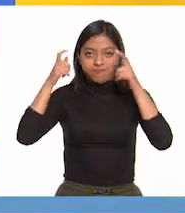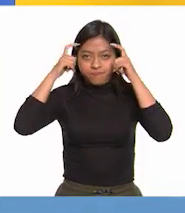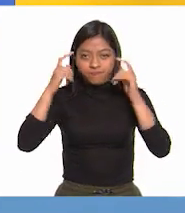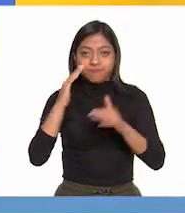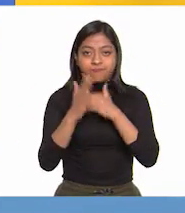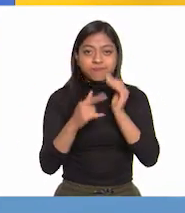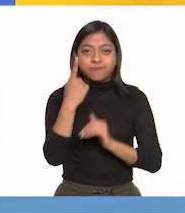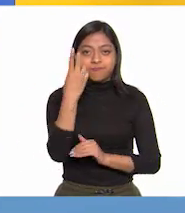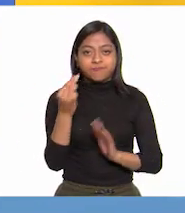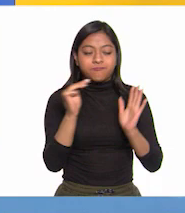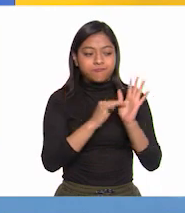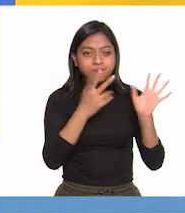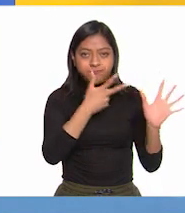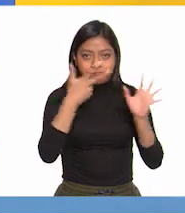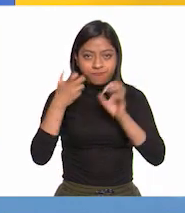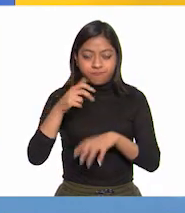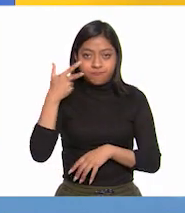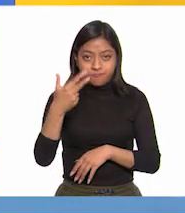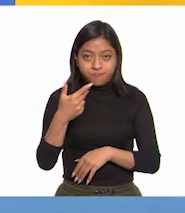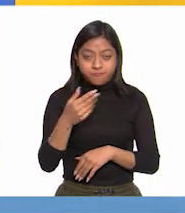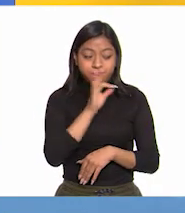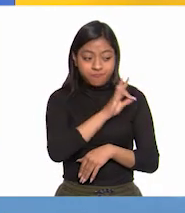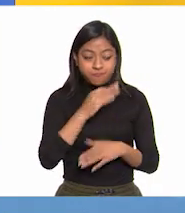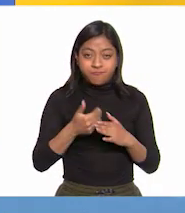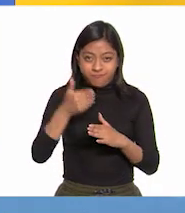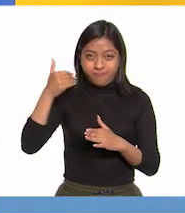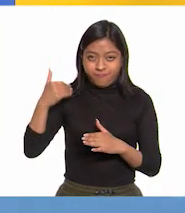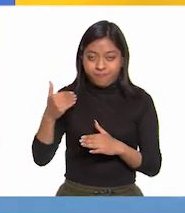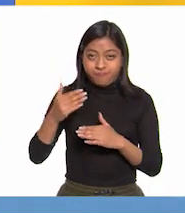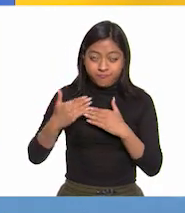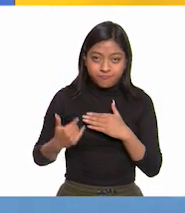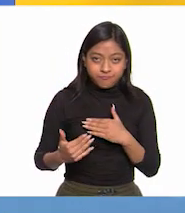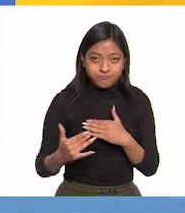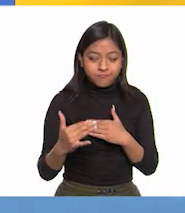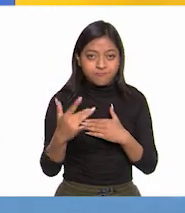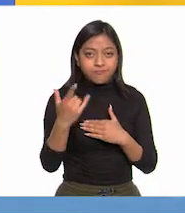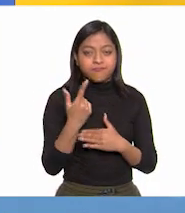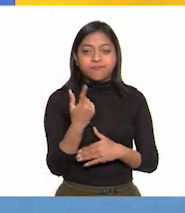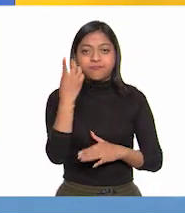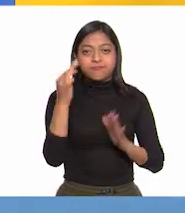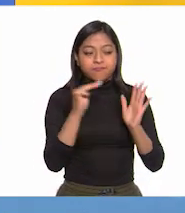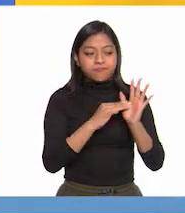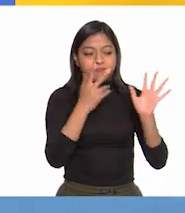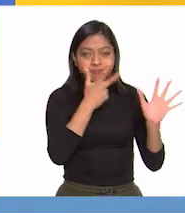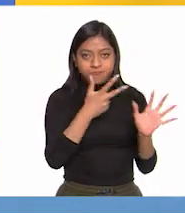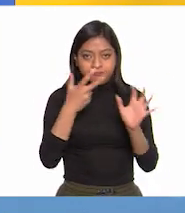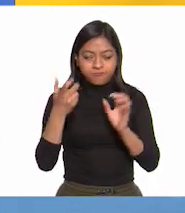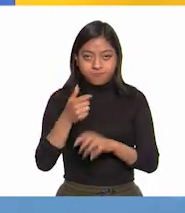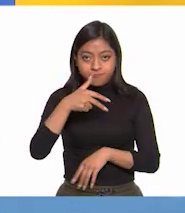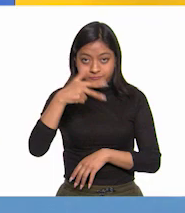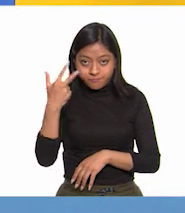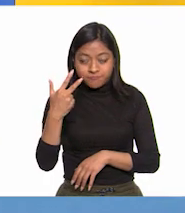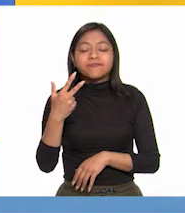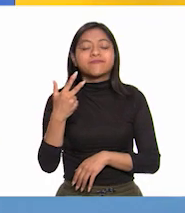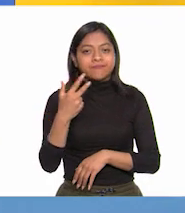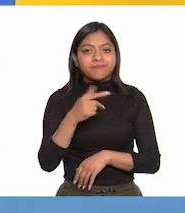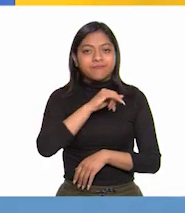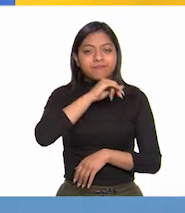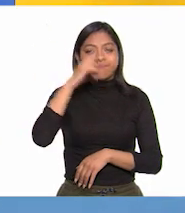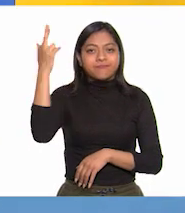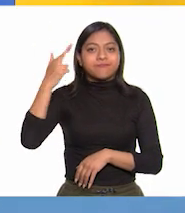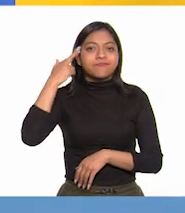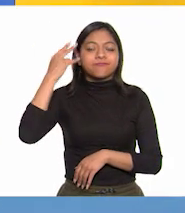1808, desde esta fecha 1808 hasta finales de 1813, fue rey José